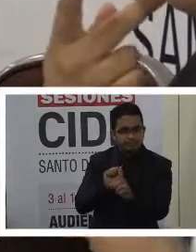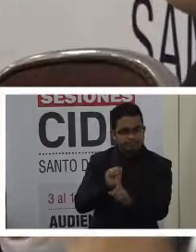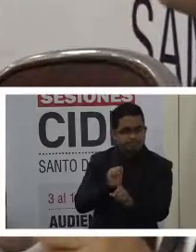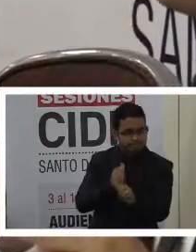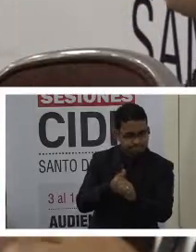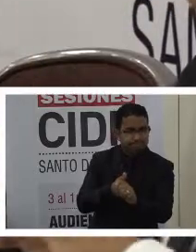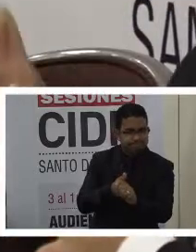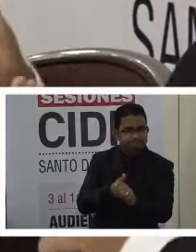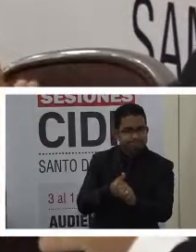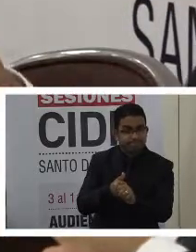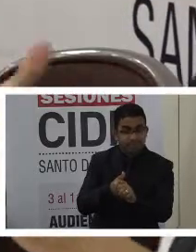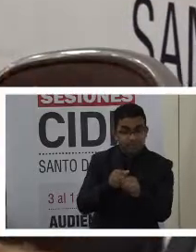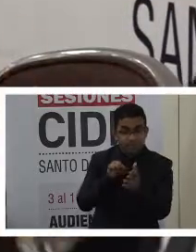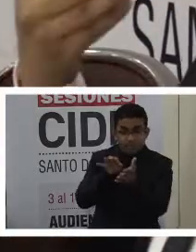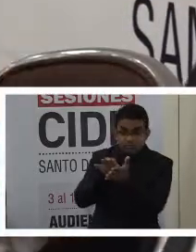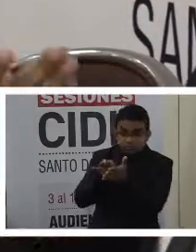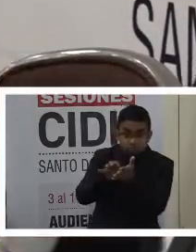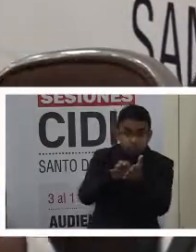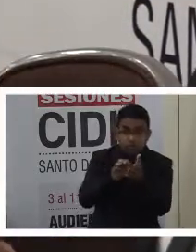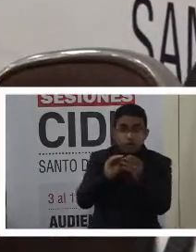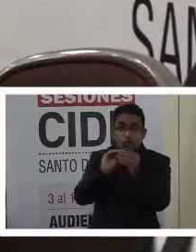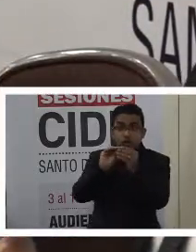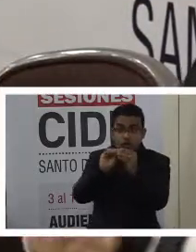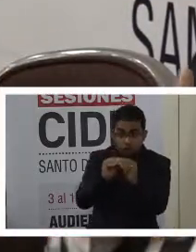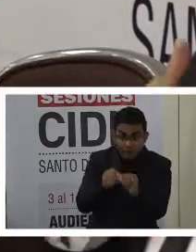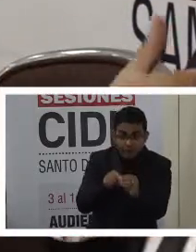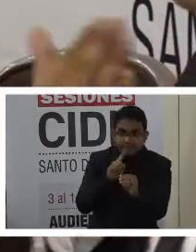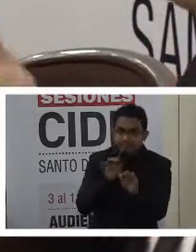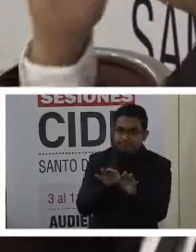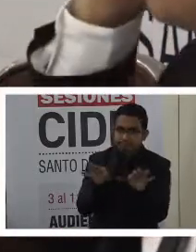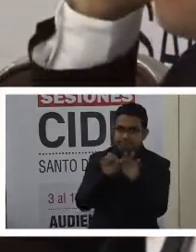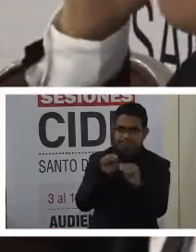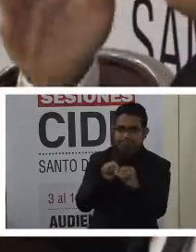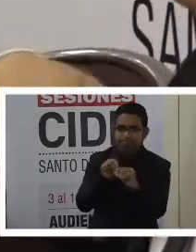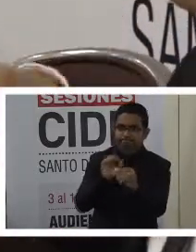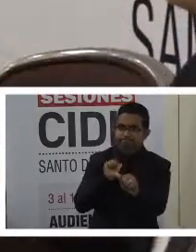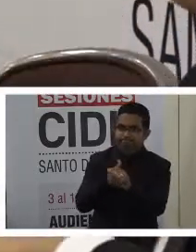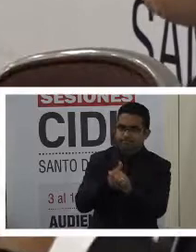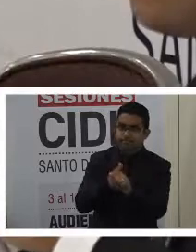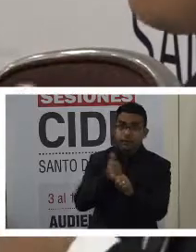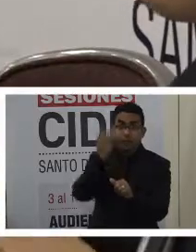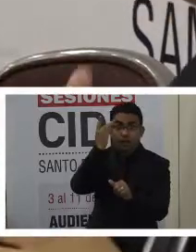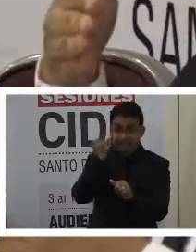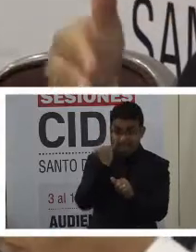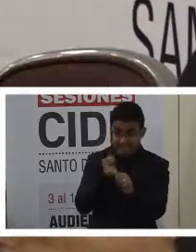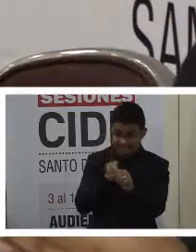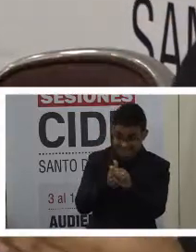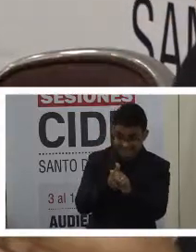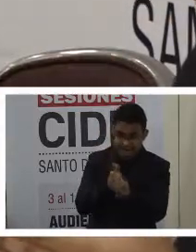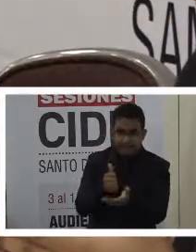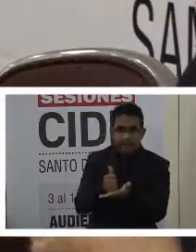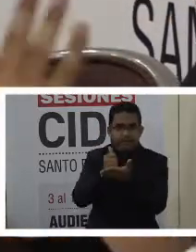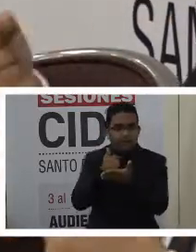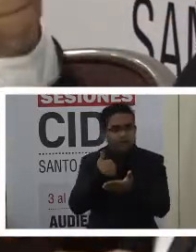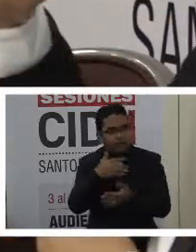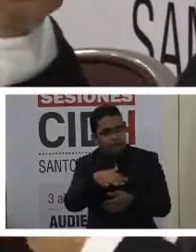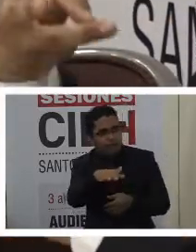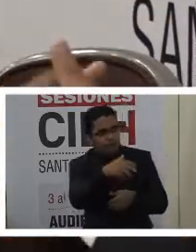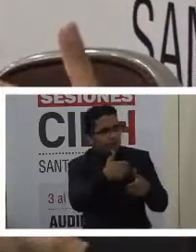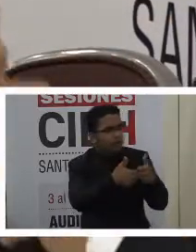las estadísticas son fundamentales para poder determinar dónde están las brechas, dónde están los obstáculos y cuáles son las prioridades.